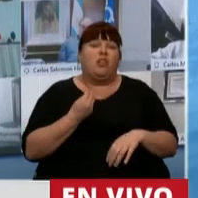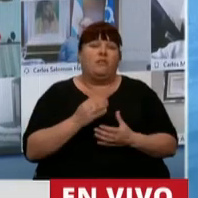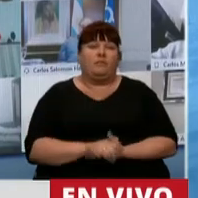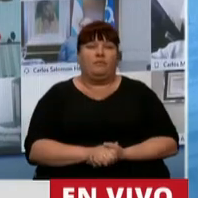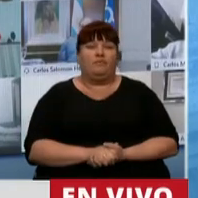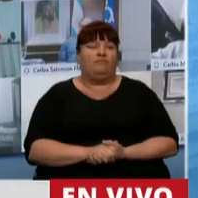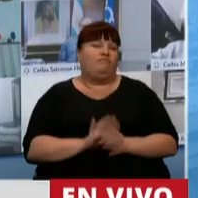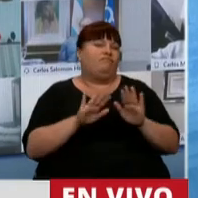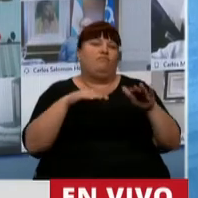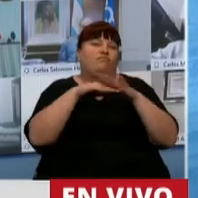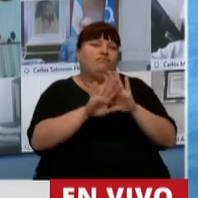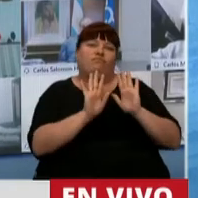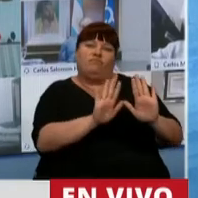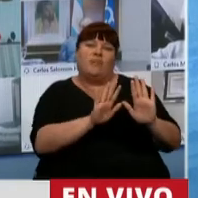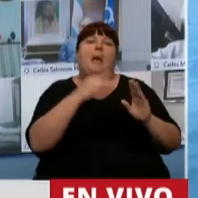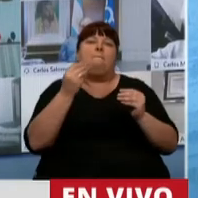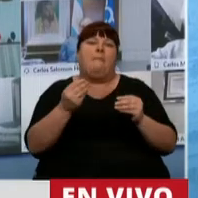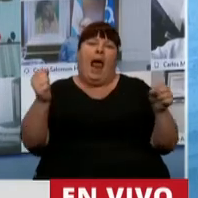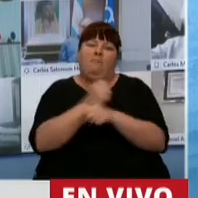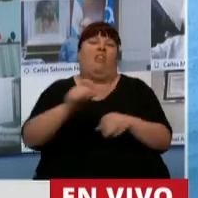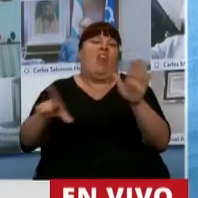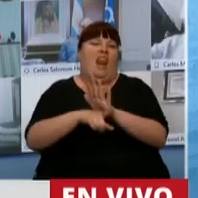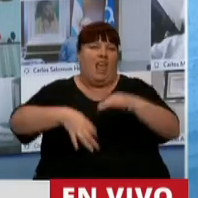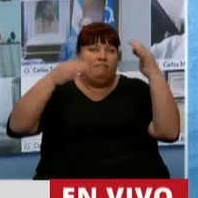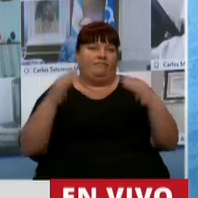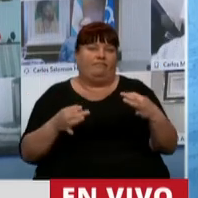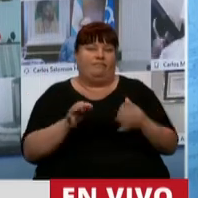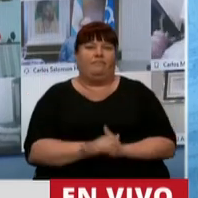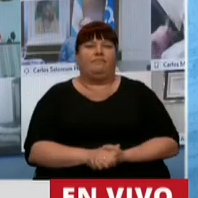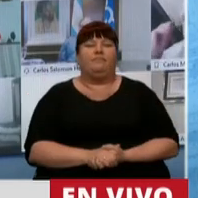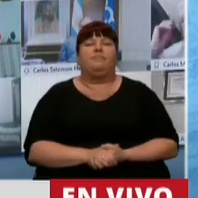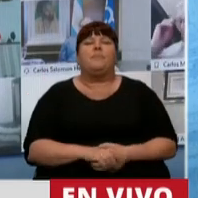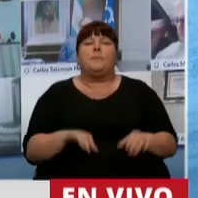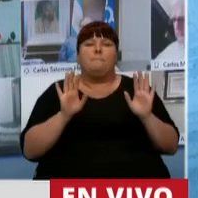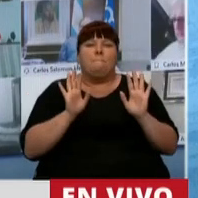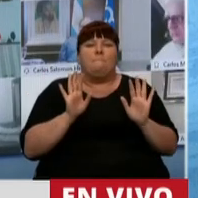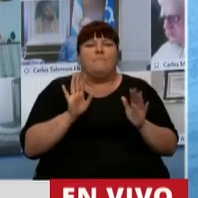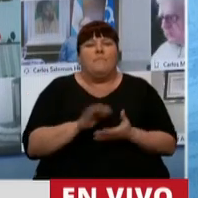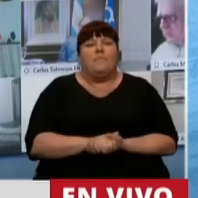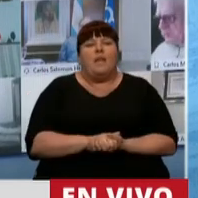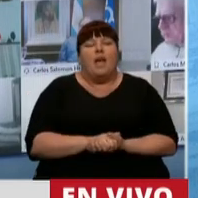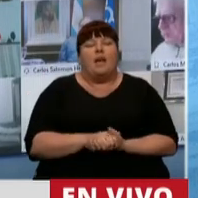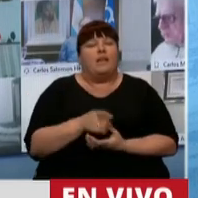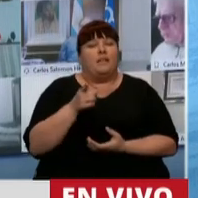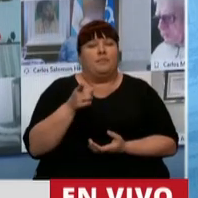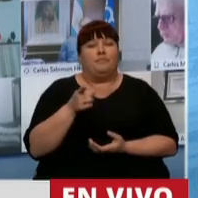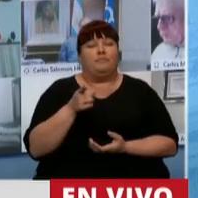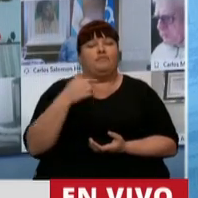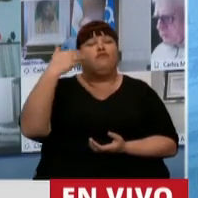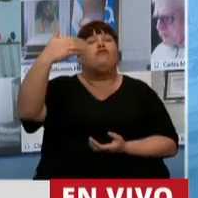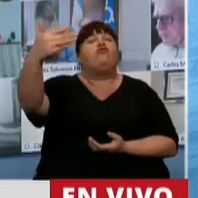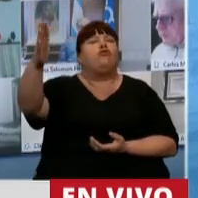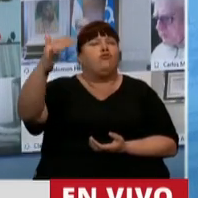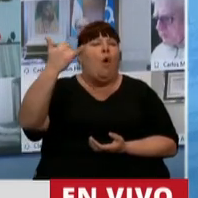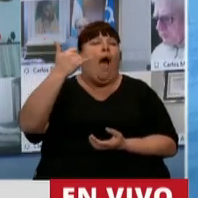dejar de lado para que sea ley miren el futuro